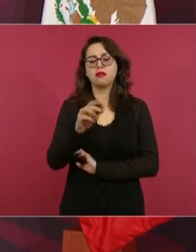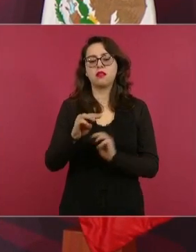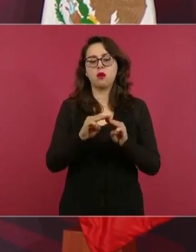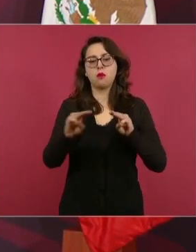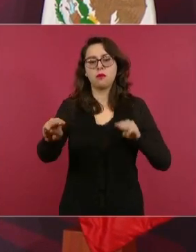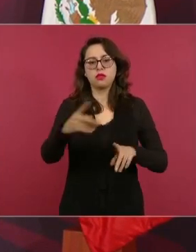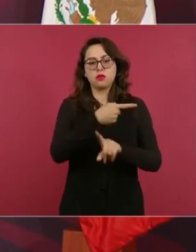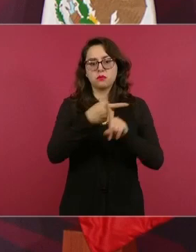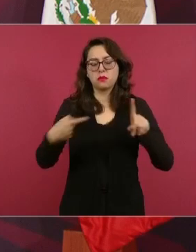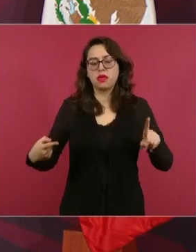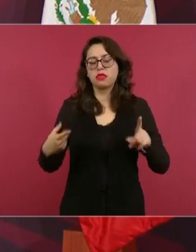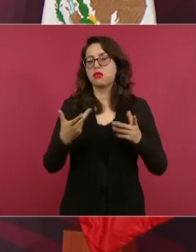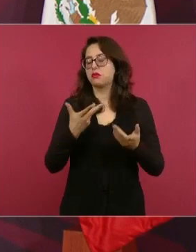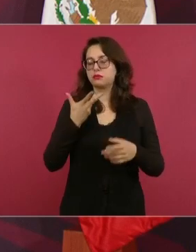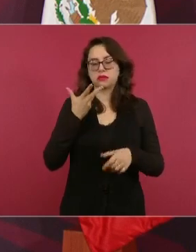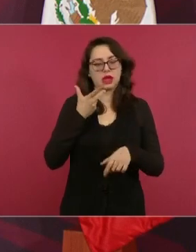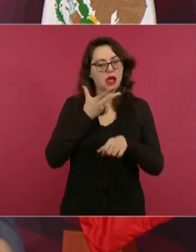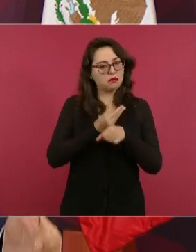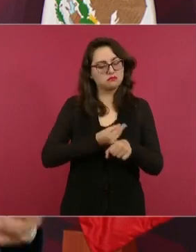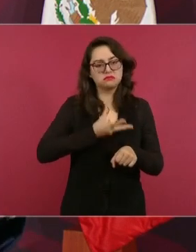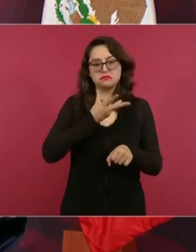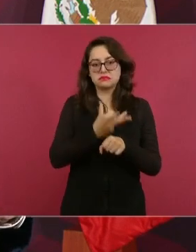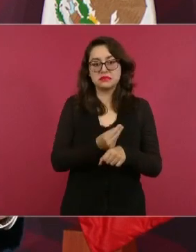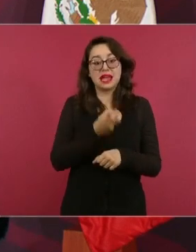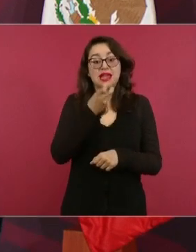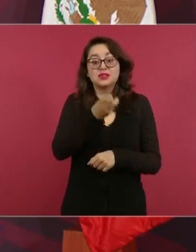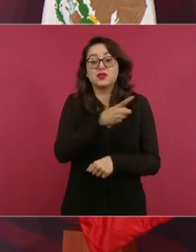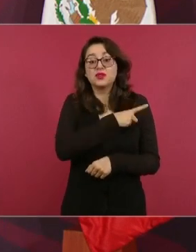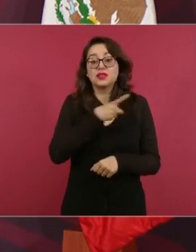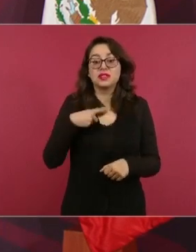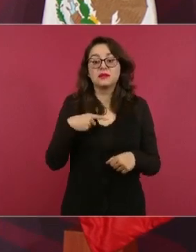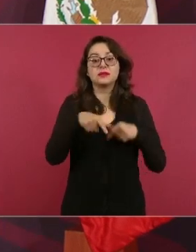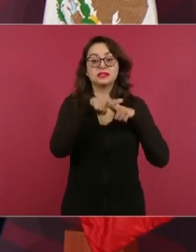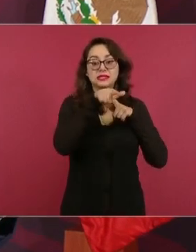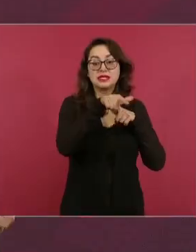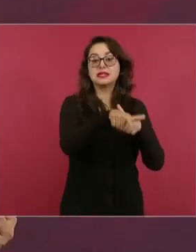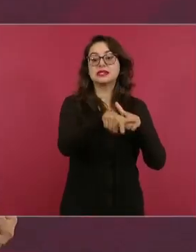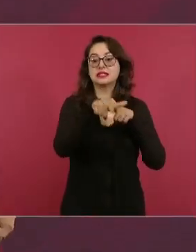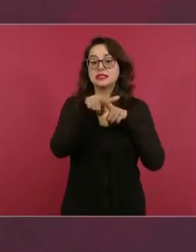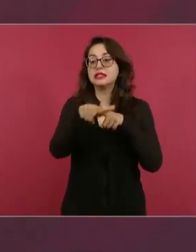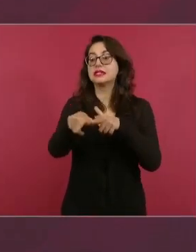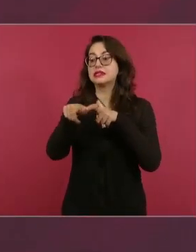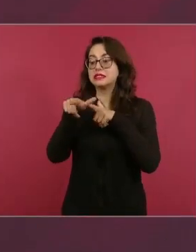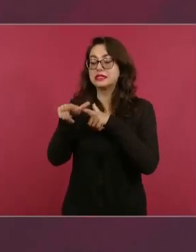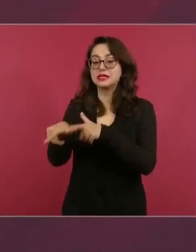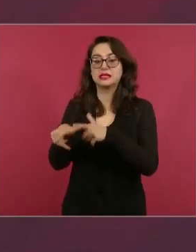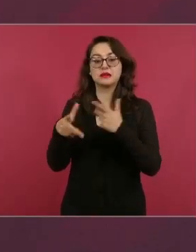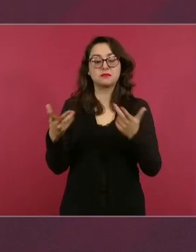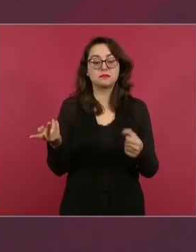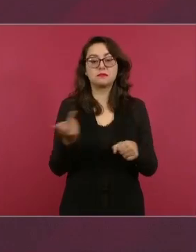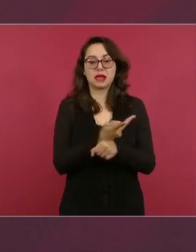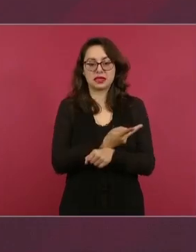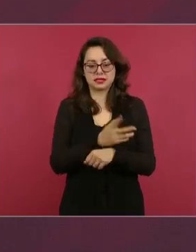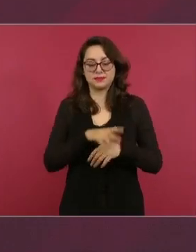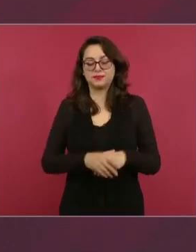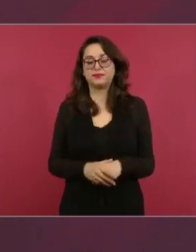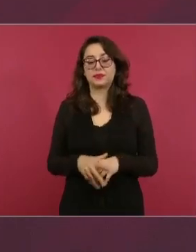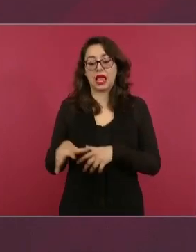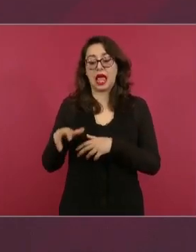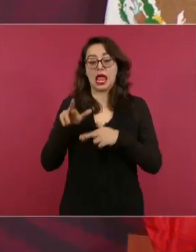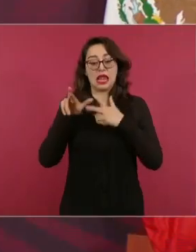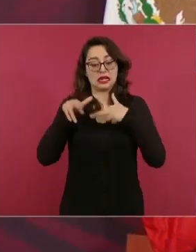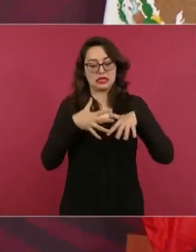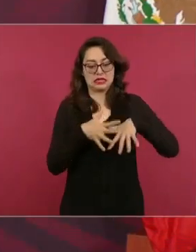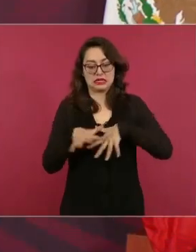es lo que se tiene que hacer porque si no se hacen esas escolleras y sólo se desasolva con el